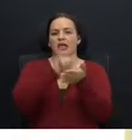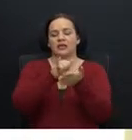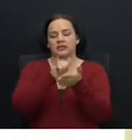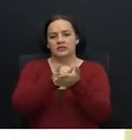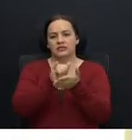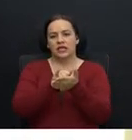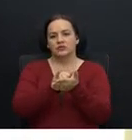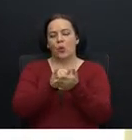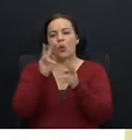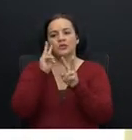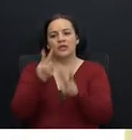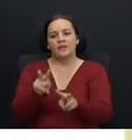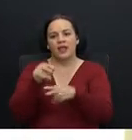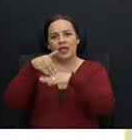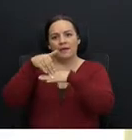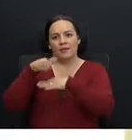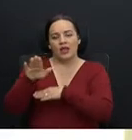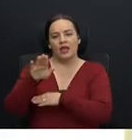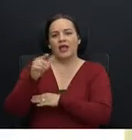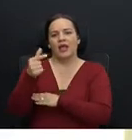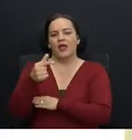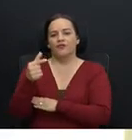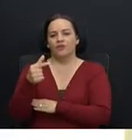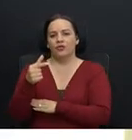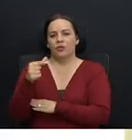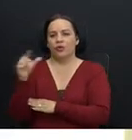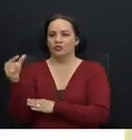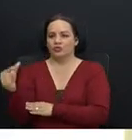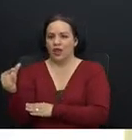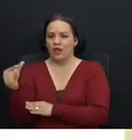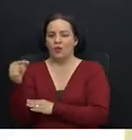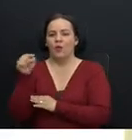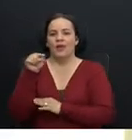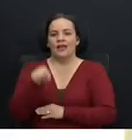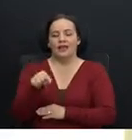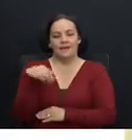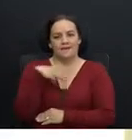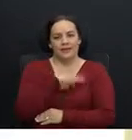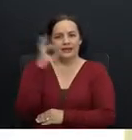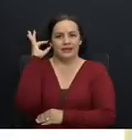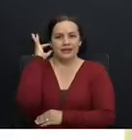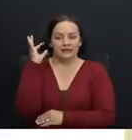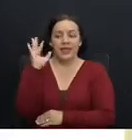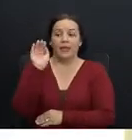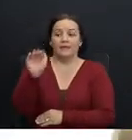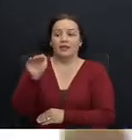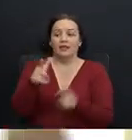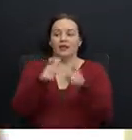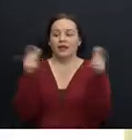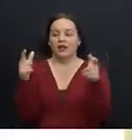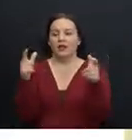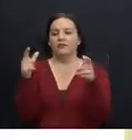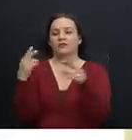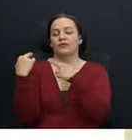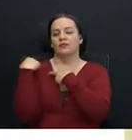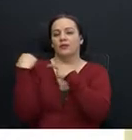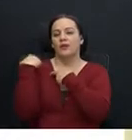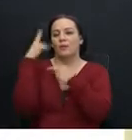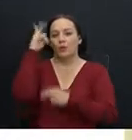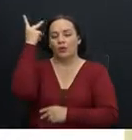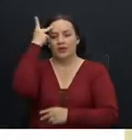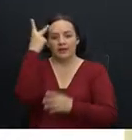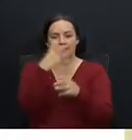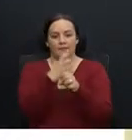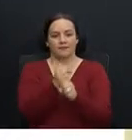remitido a la Ministra Garrido Gonzalo. Advertimos que la gran responsabilidad política de proponer un